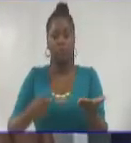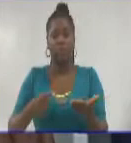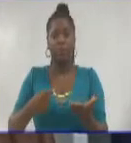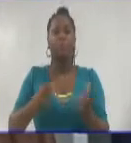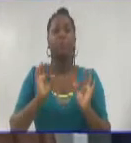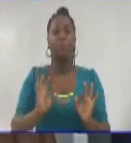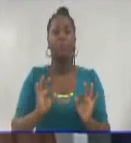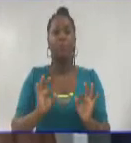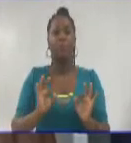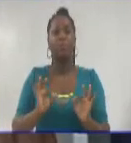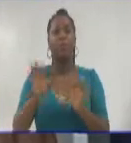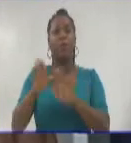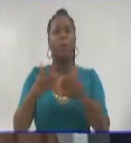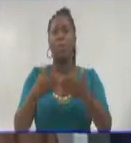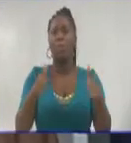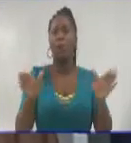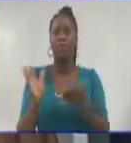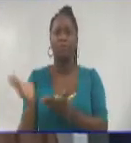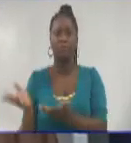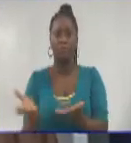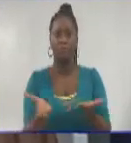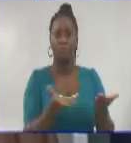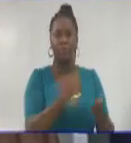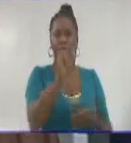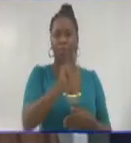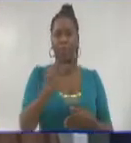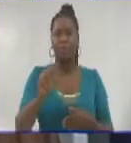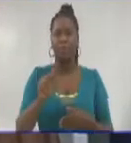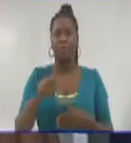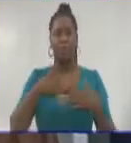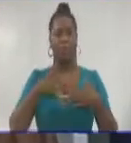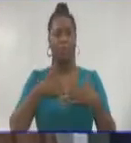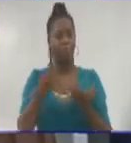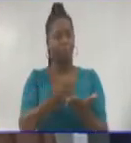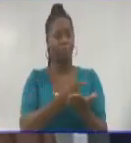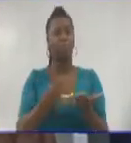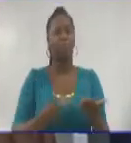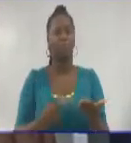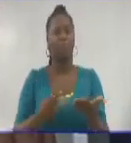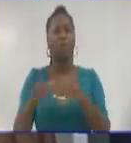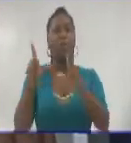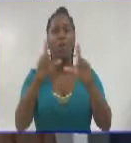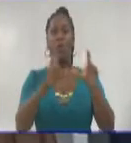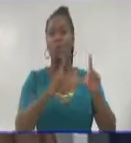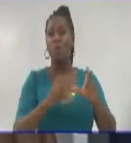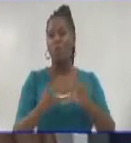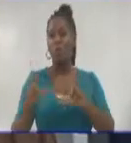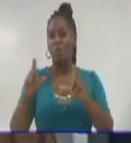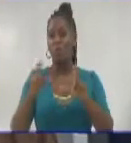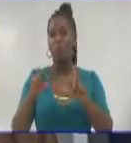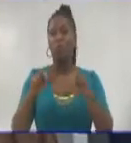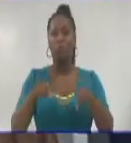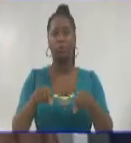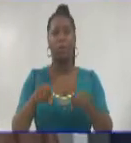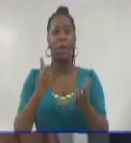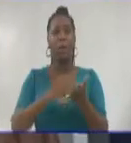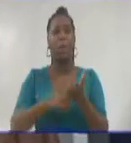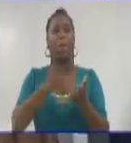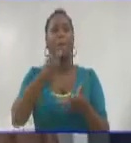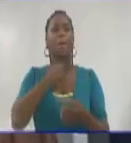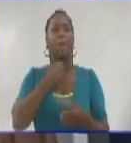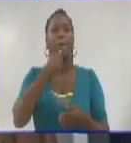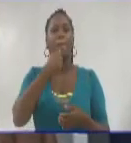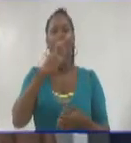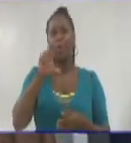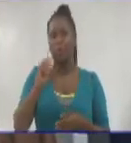fueron abiertas al público las exposiciones personales Ciudad Sutil de Fotografía perteneciente al realizador Pedro Gutiérrez